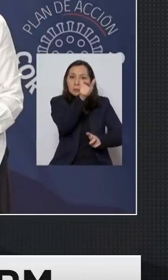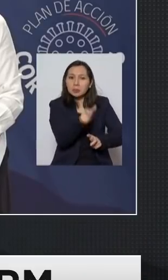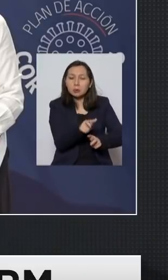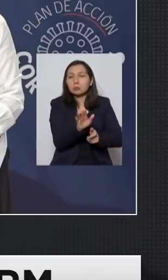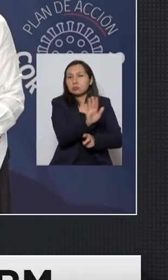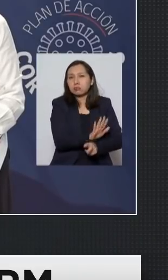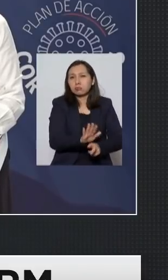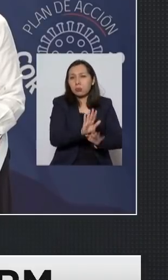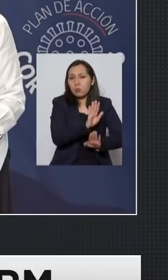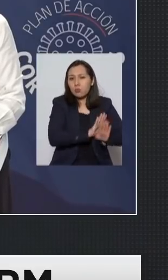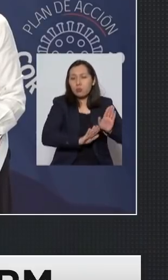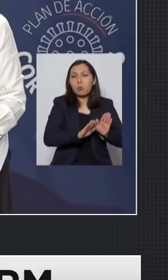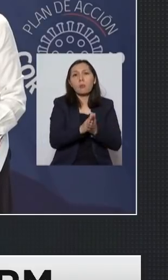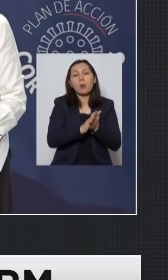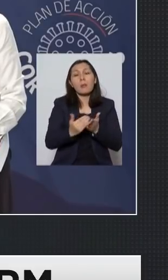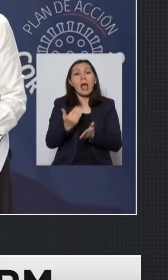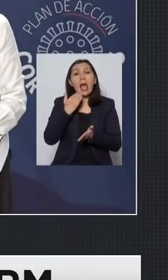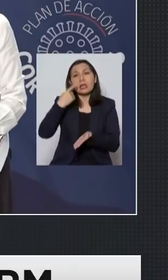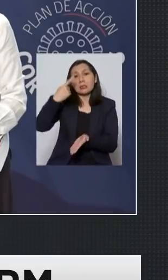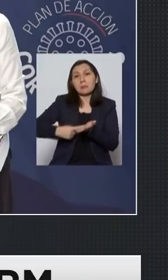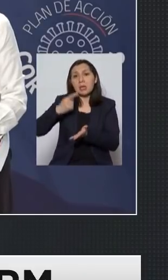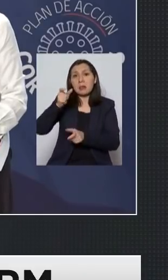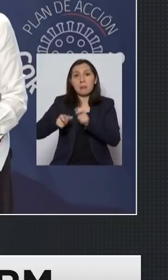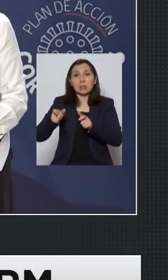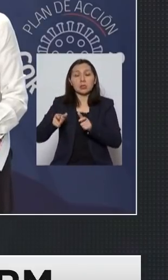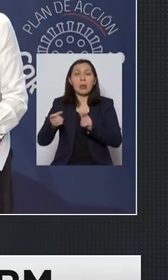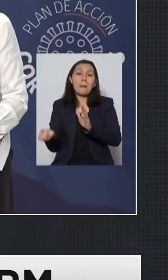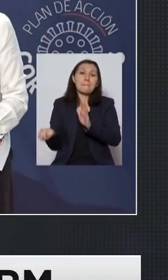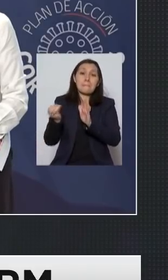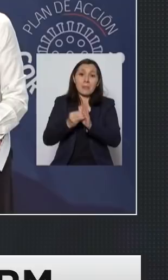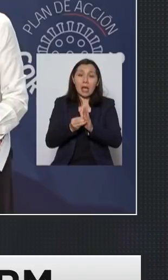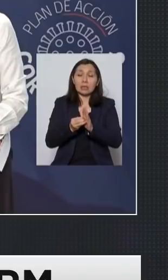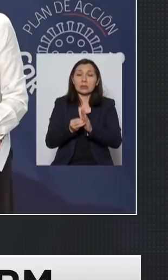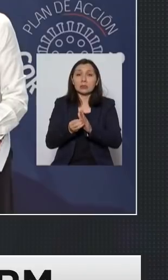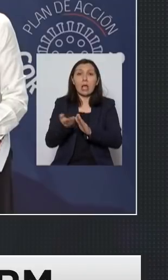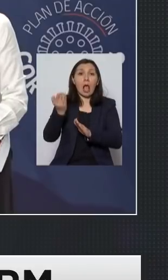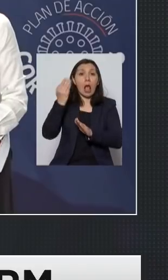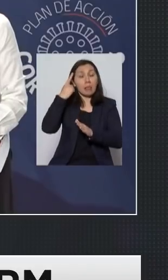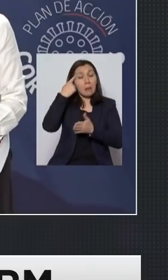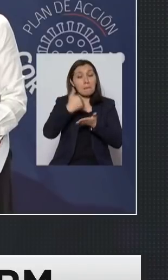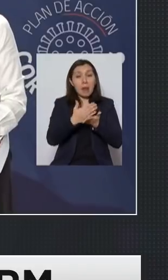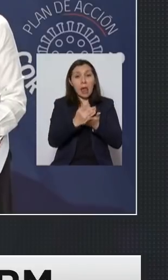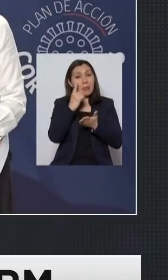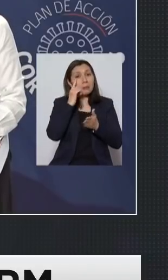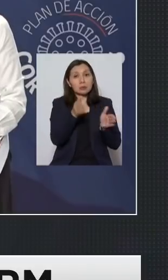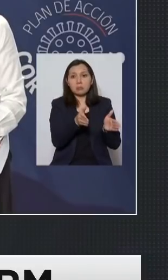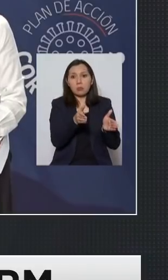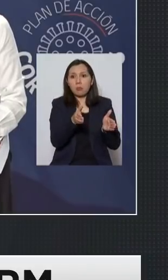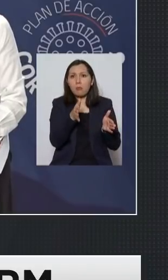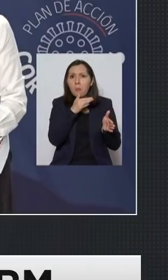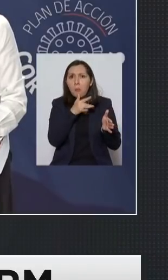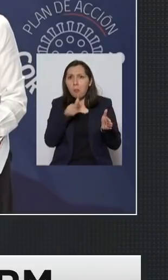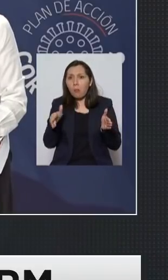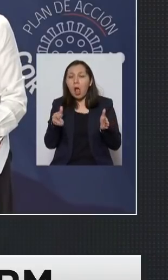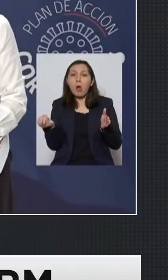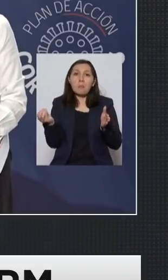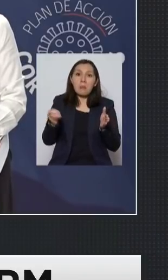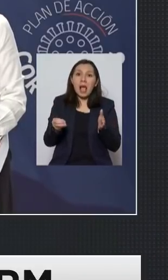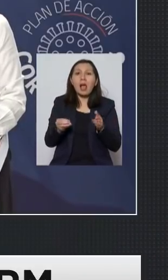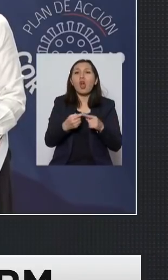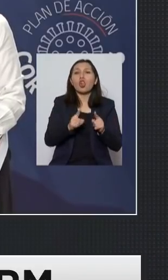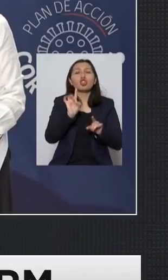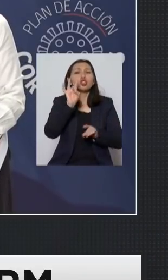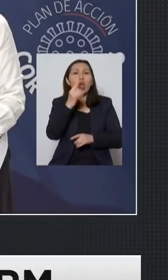diciendo casi mil personas adicionales a las que teníamos contemplada en la vida de ventilaciones